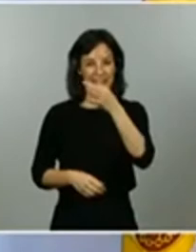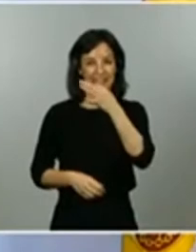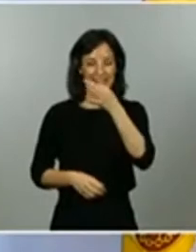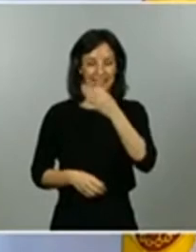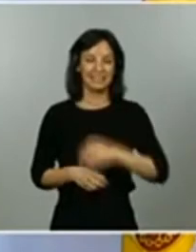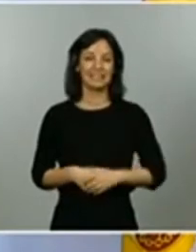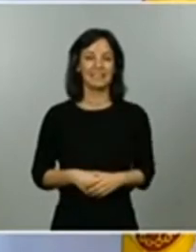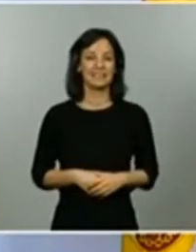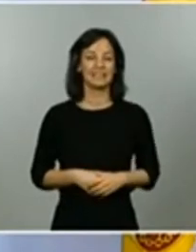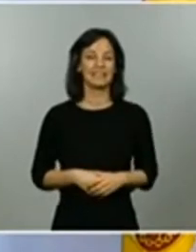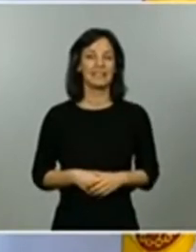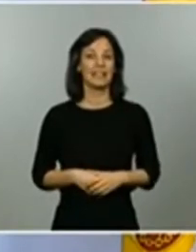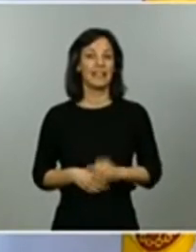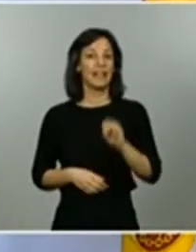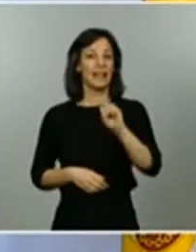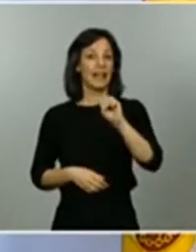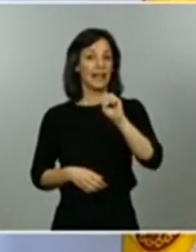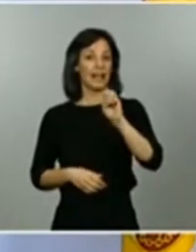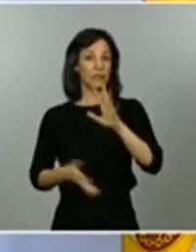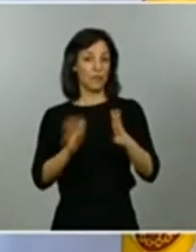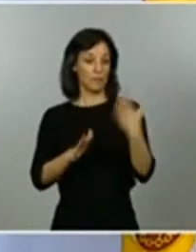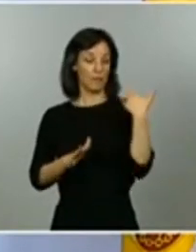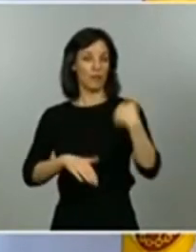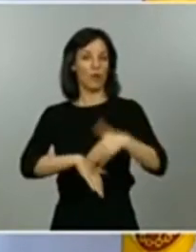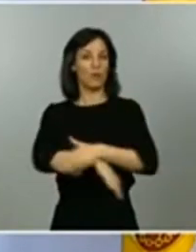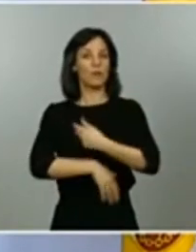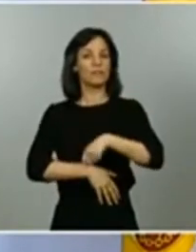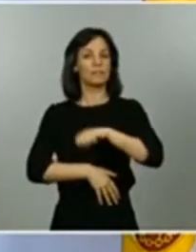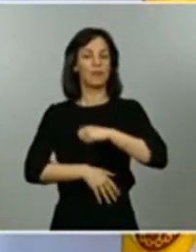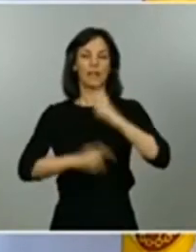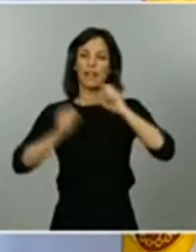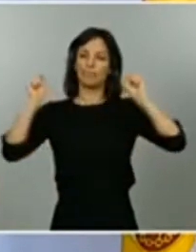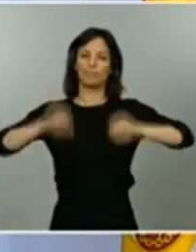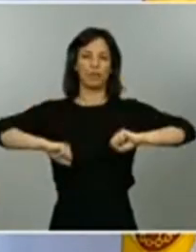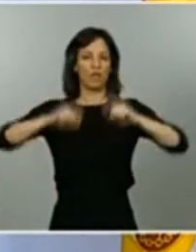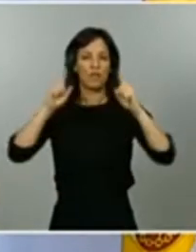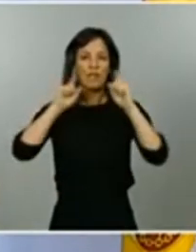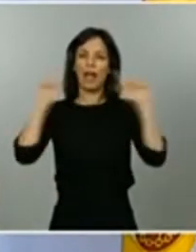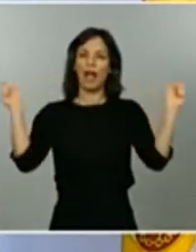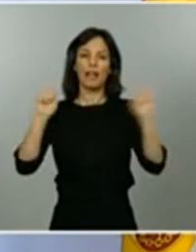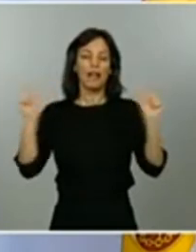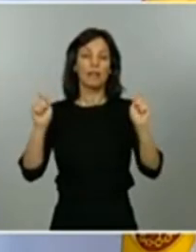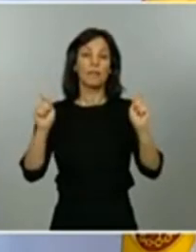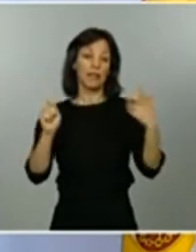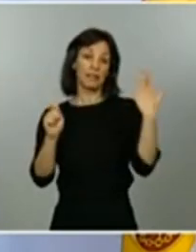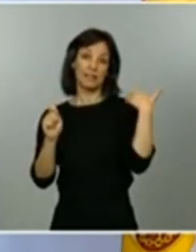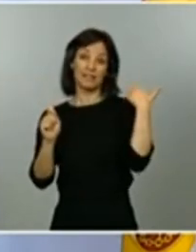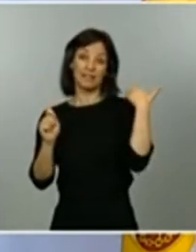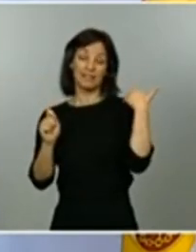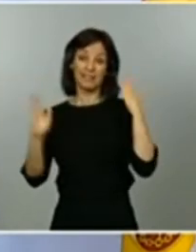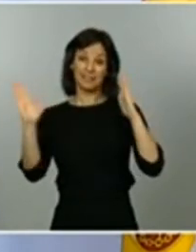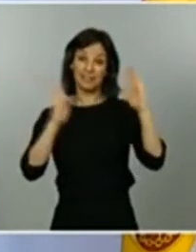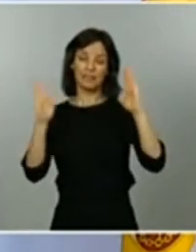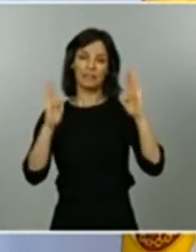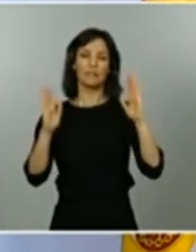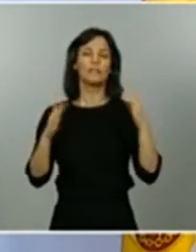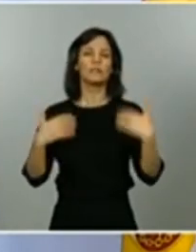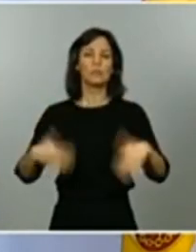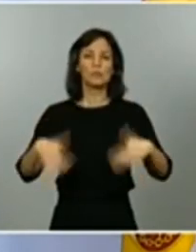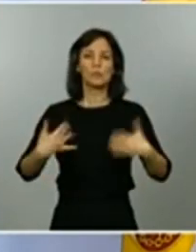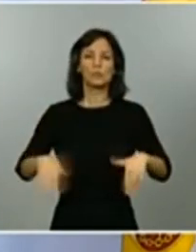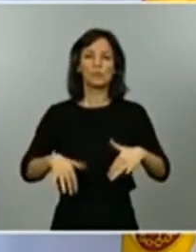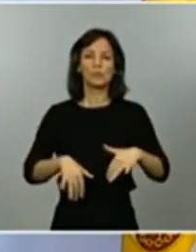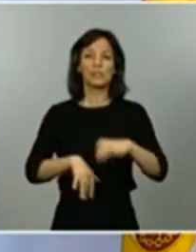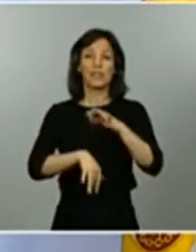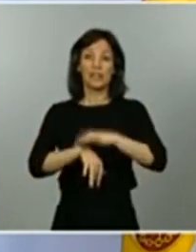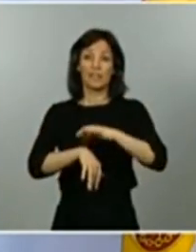de marzo el Gobierno de España decretó el estado de alarma, teníamos unos incrementos de más del 35%, incrementos diarios,